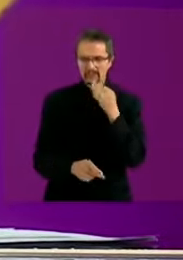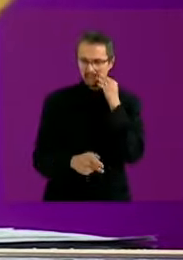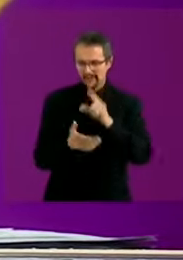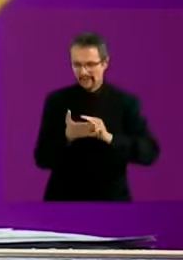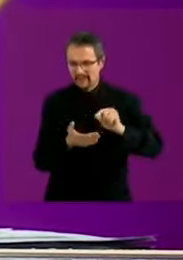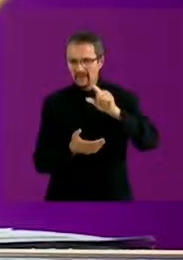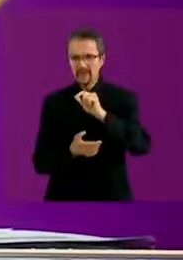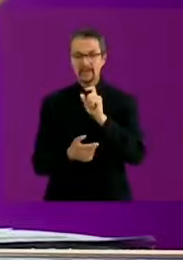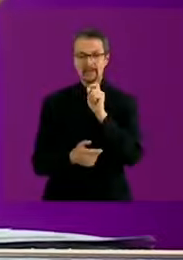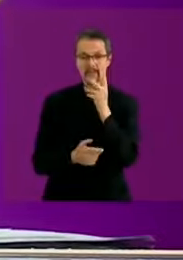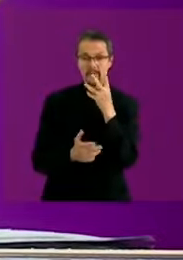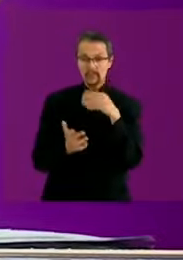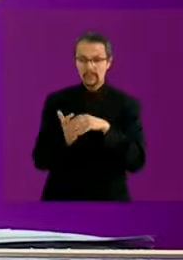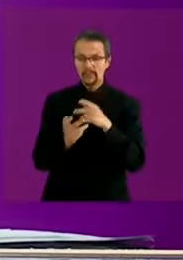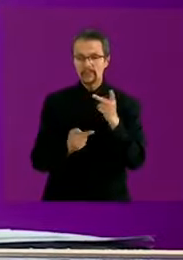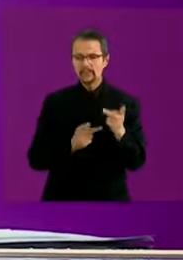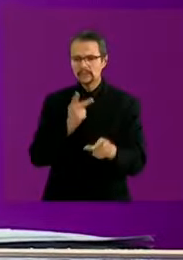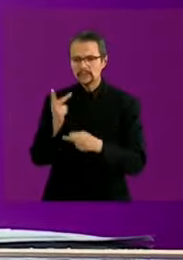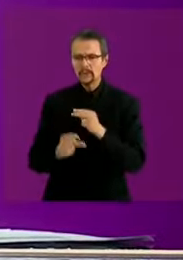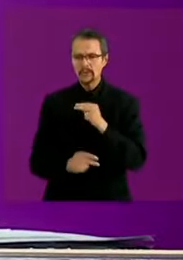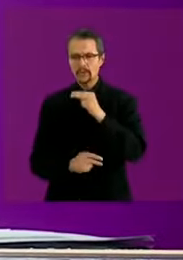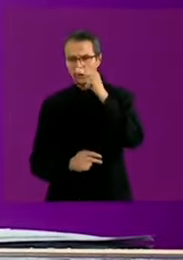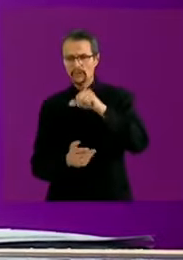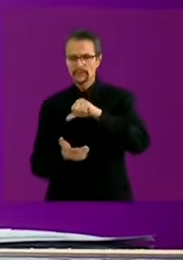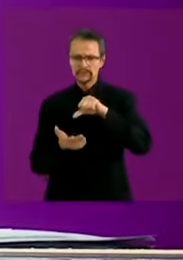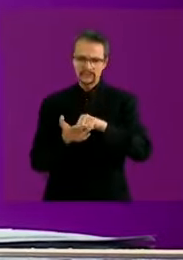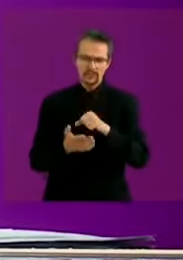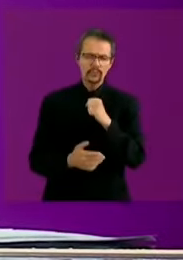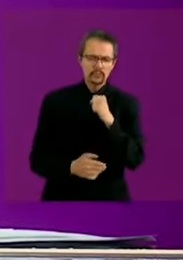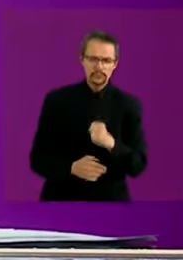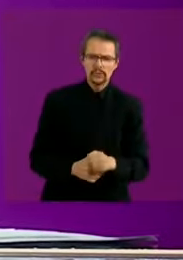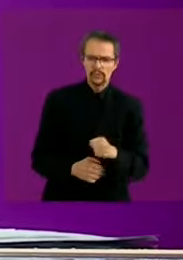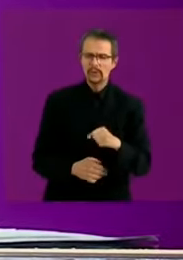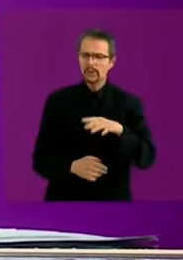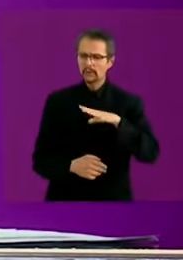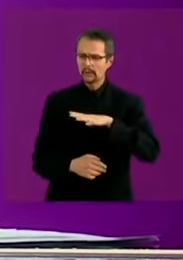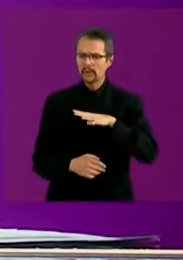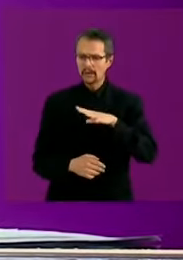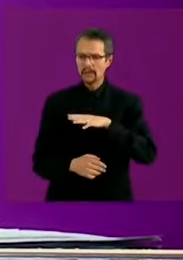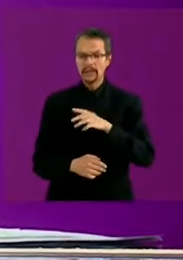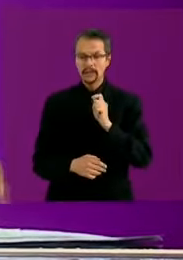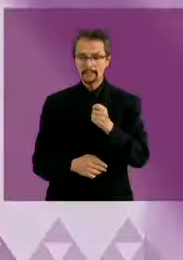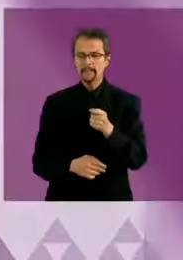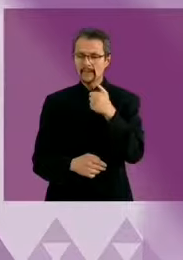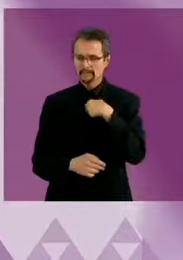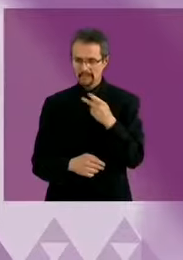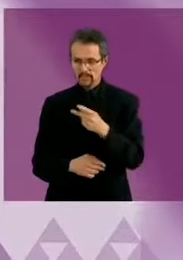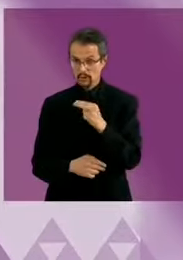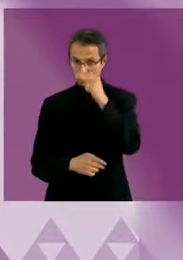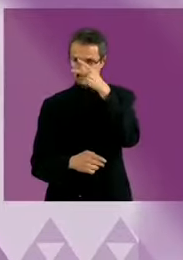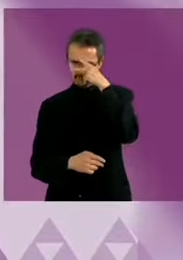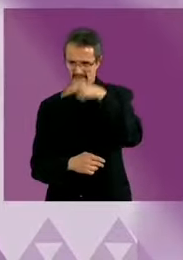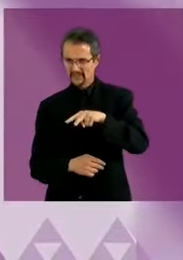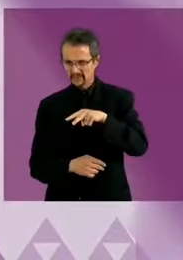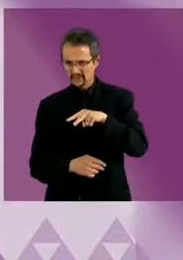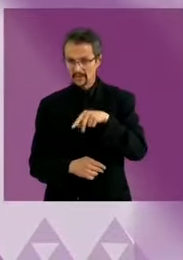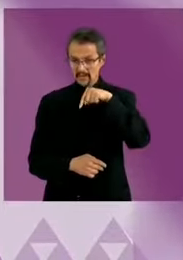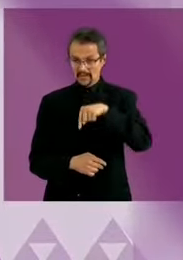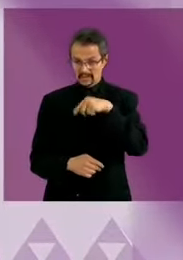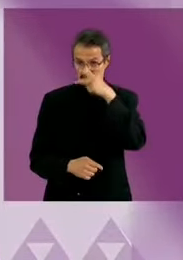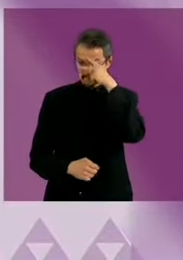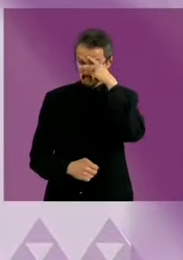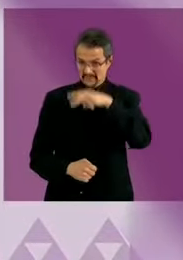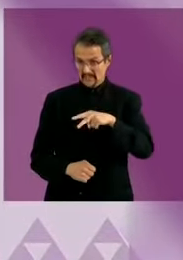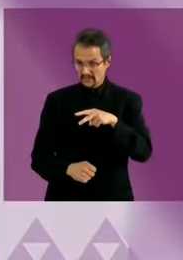.000, una del norte, otra del centro, una más del sur. La primera, la del norte. México claramente no está entre